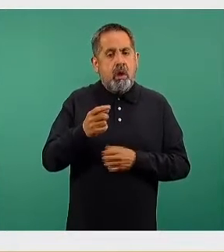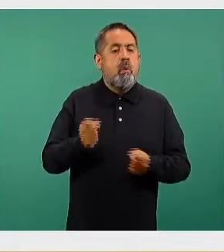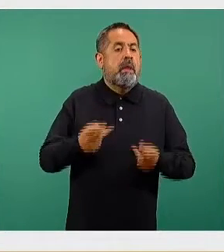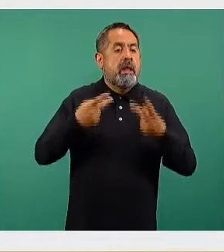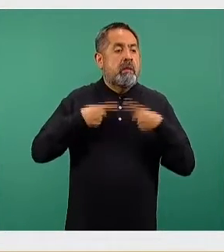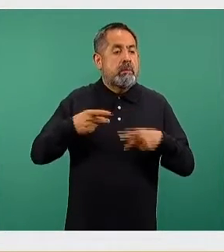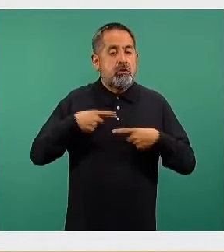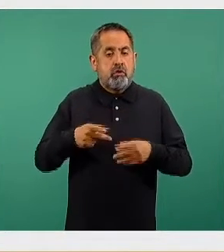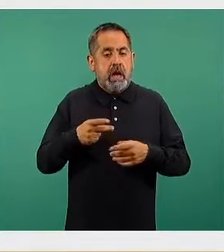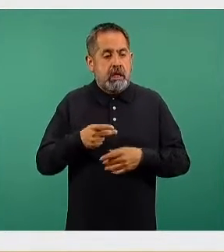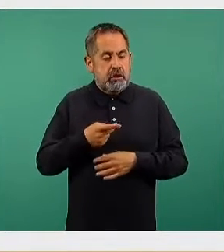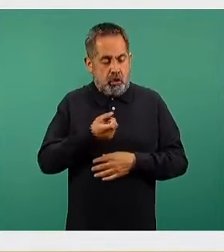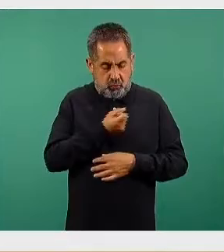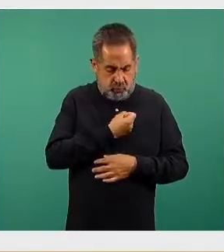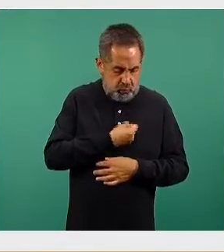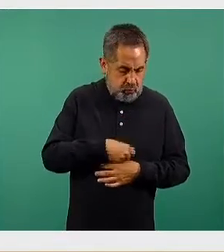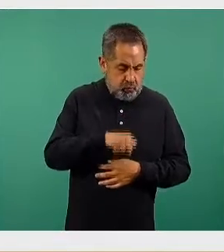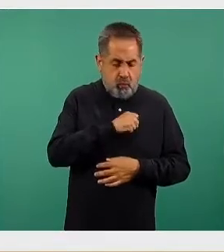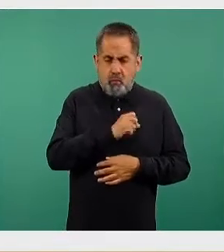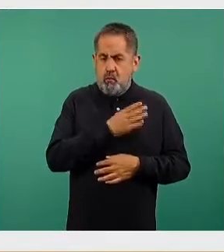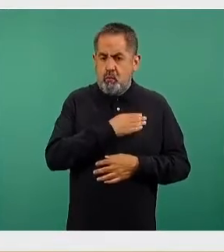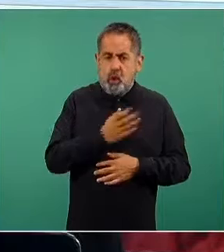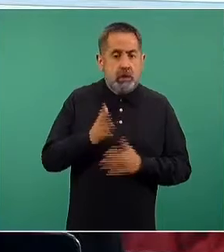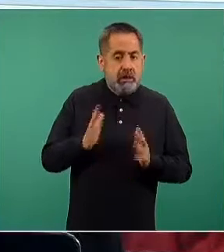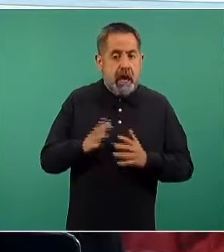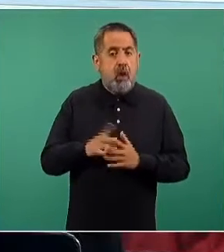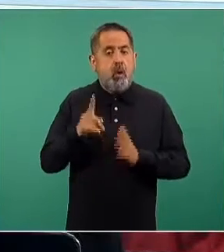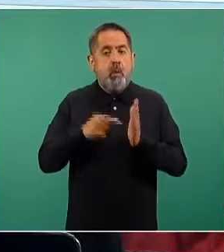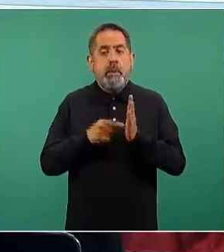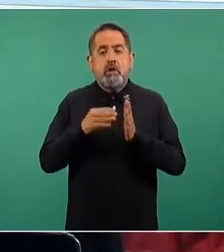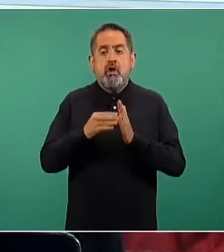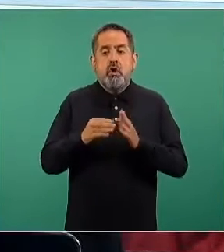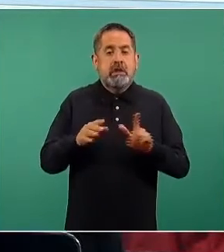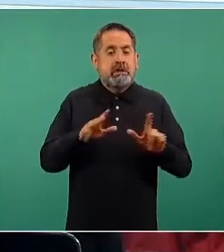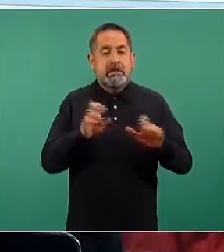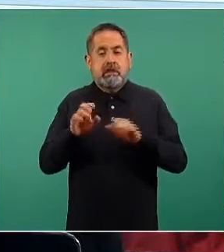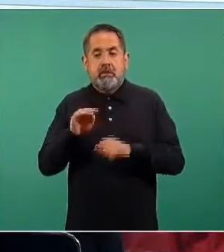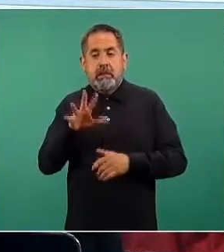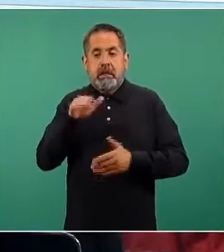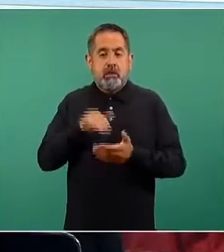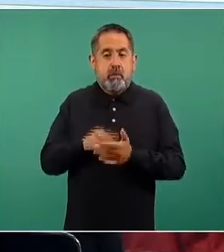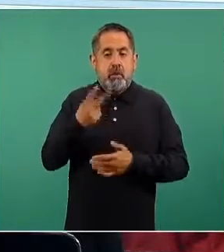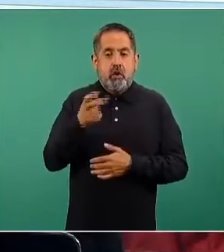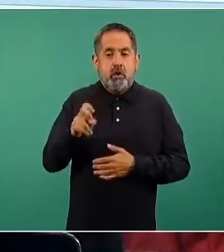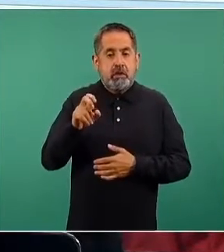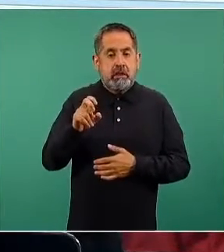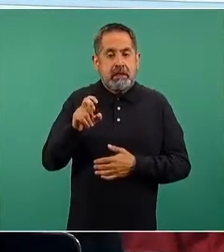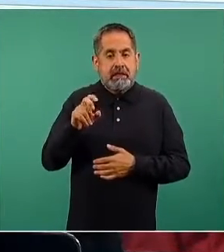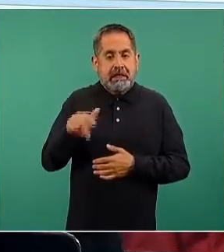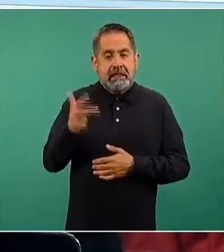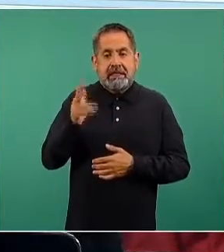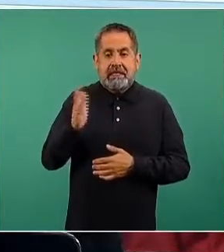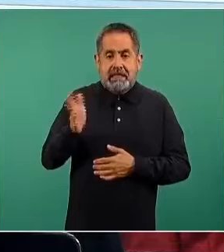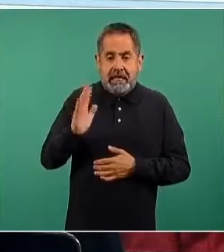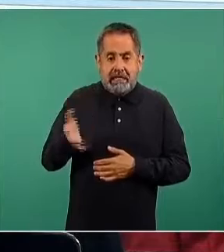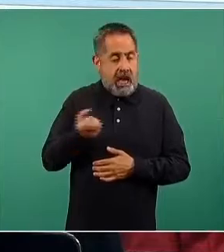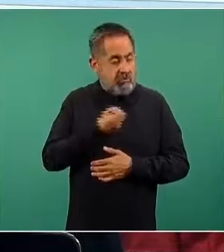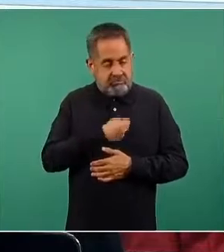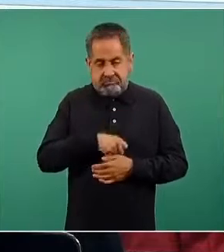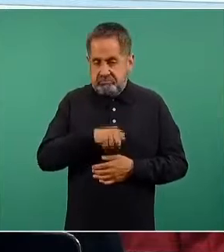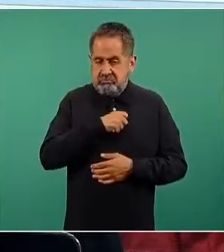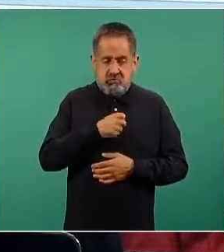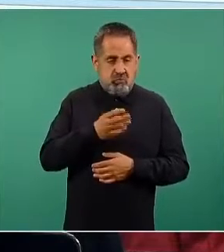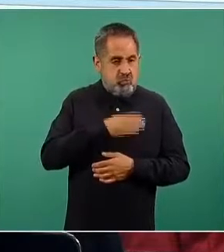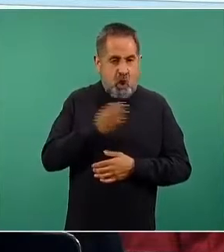las personas que se van recuperando, que para el día de hoy son un millón 795 mil 213, sabiendo